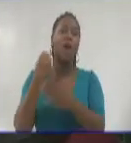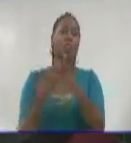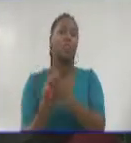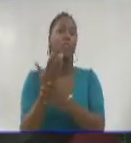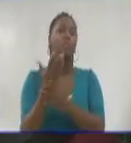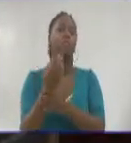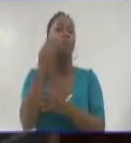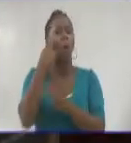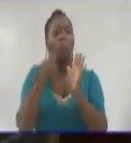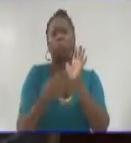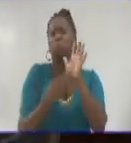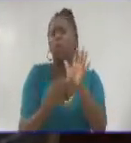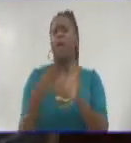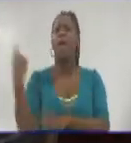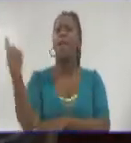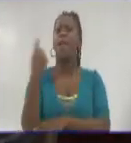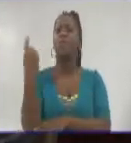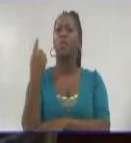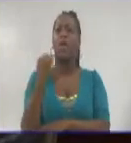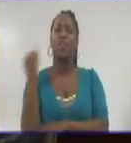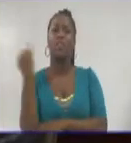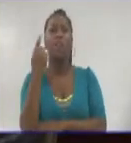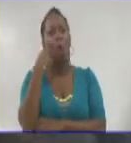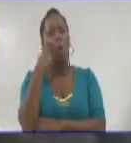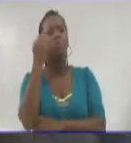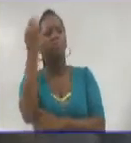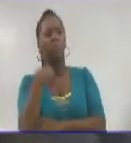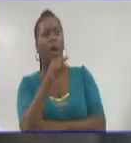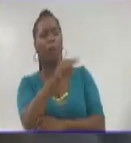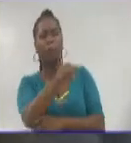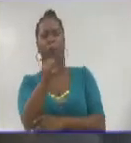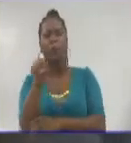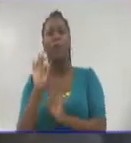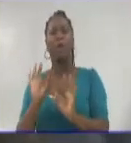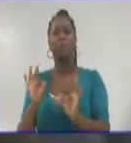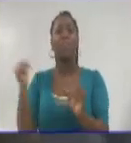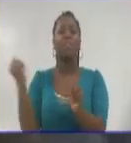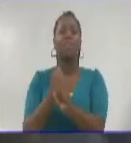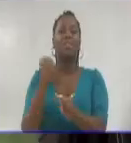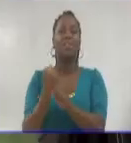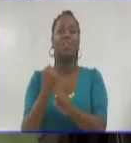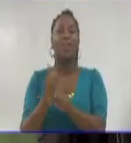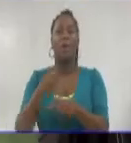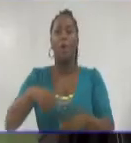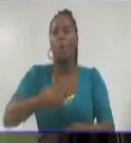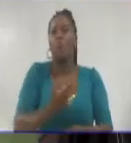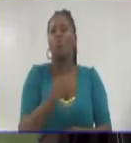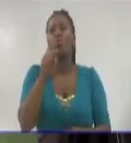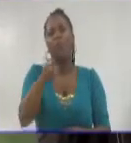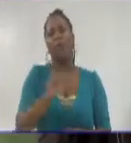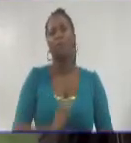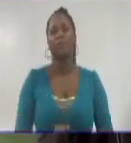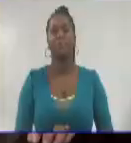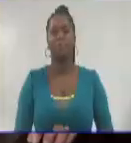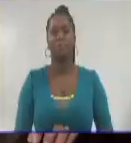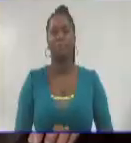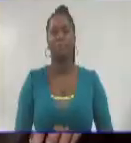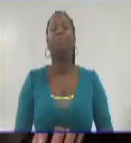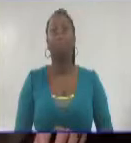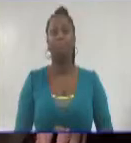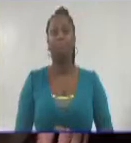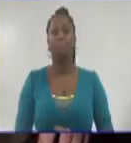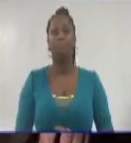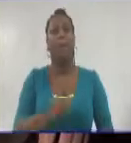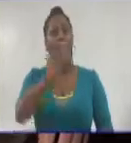reconocimientos a nivel nacional e internacional gracias a la labor cultural y el impacto en su pueblo. Visiblemente emocionado,